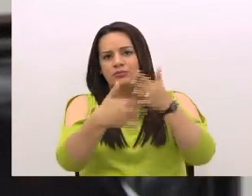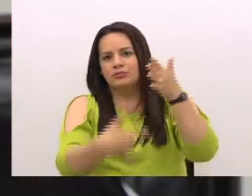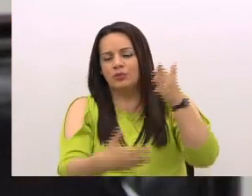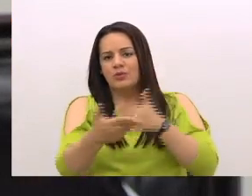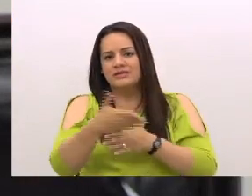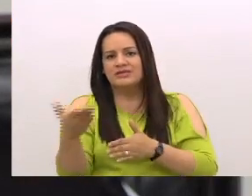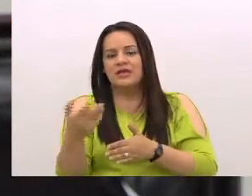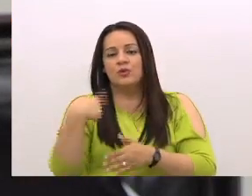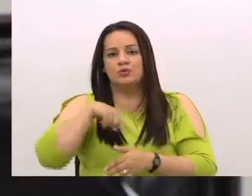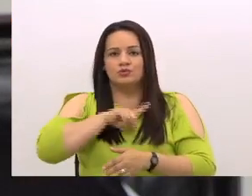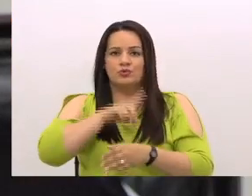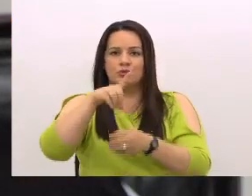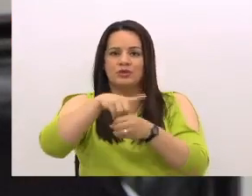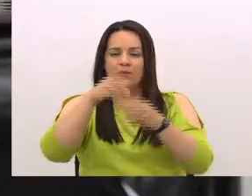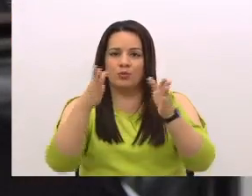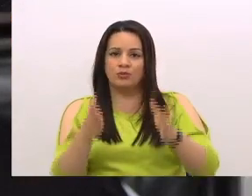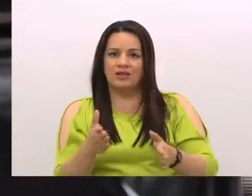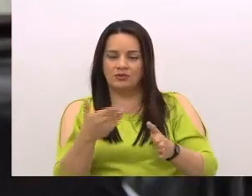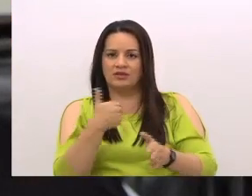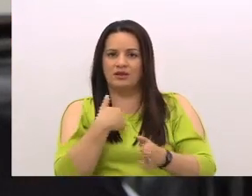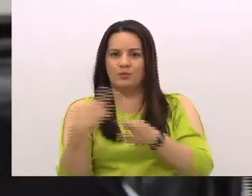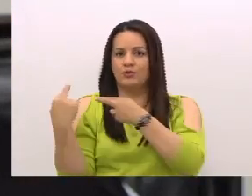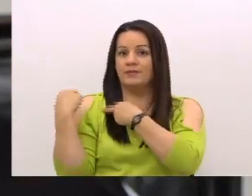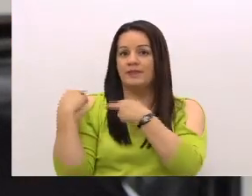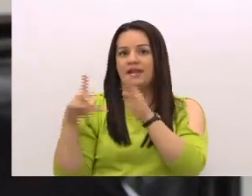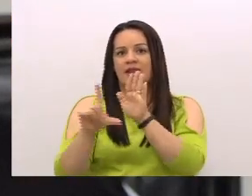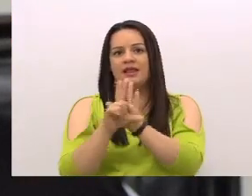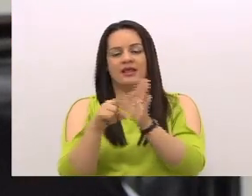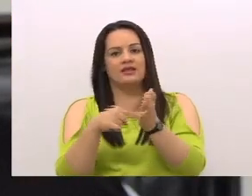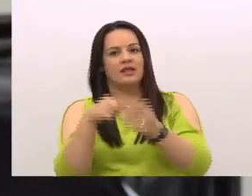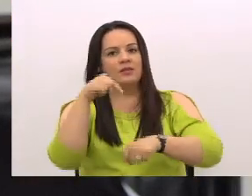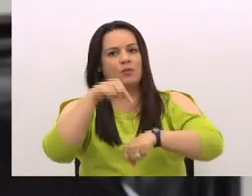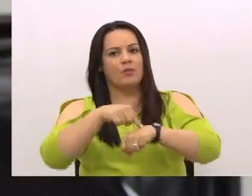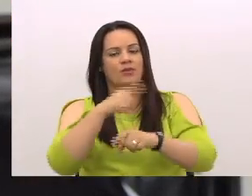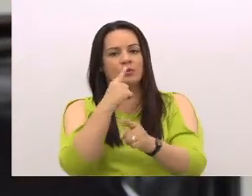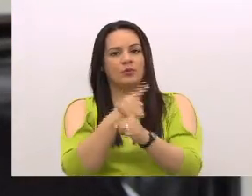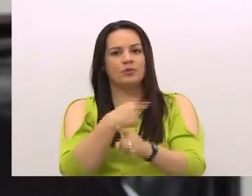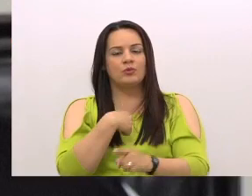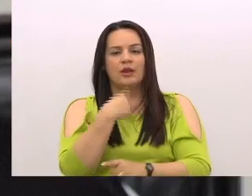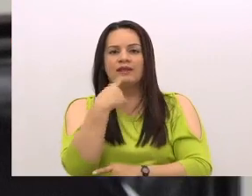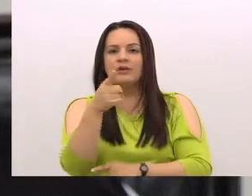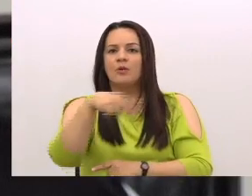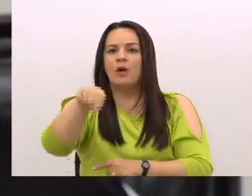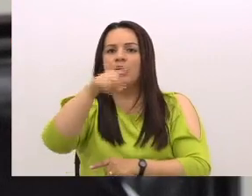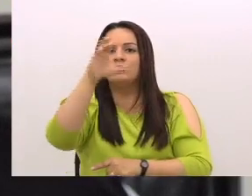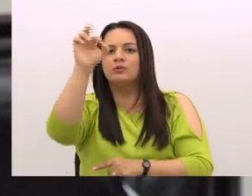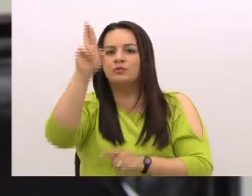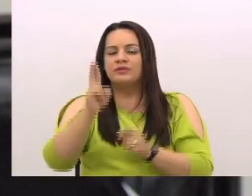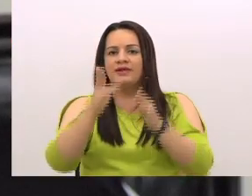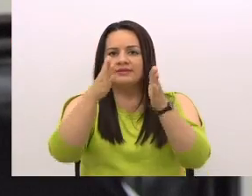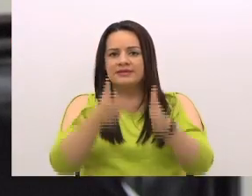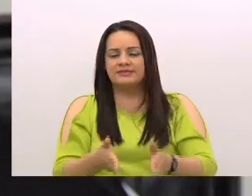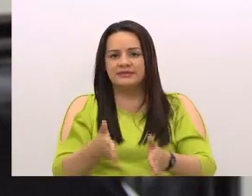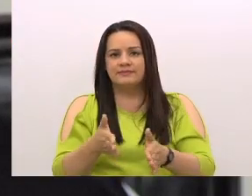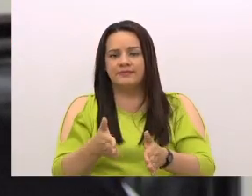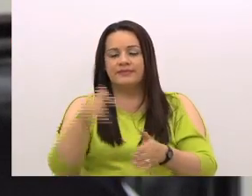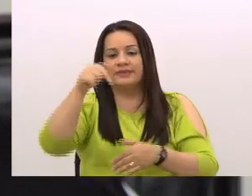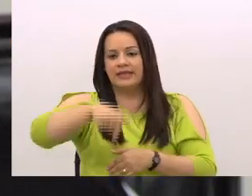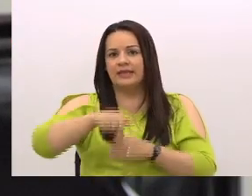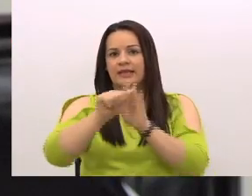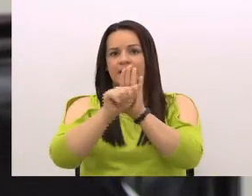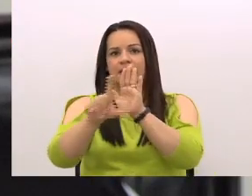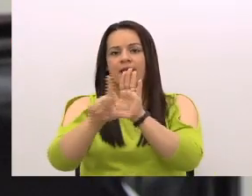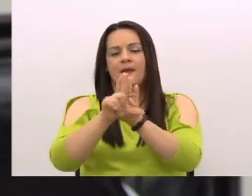responsabilidad de legislar y este es el momento adecuado. Y yo le digo a los costarricenses que acá la Asamblea